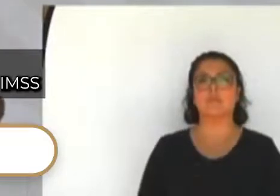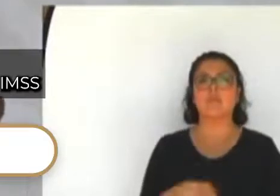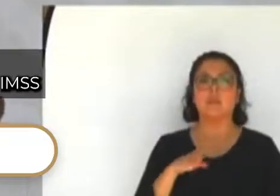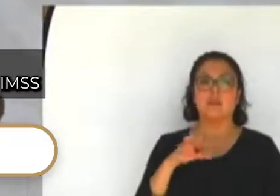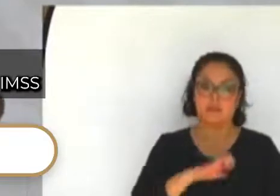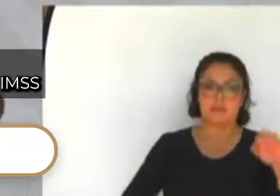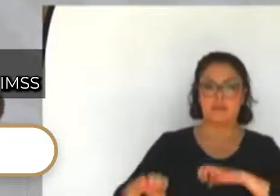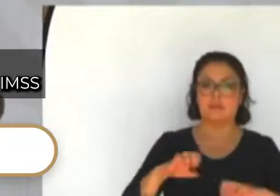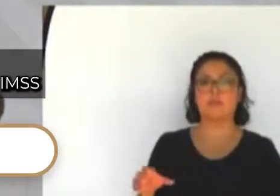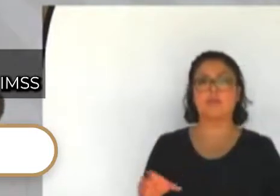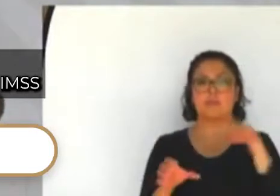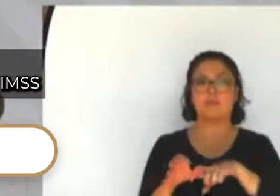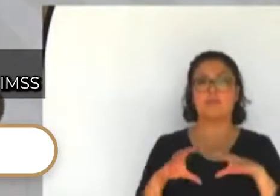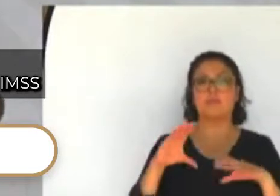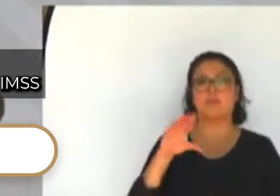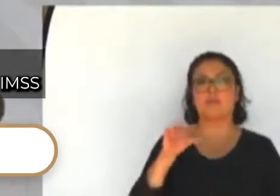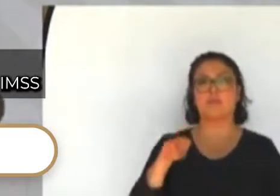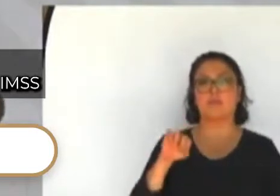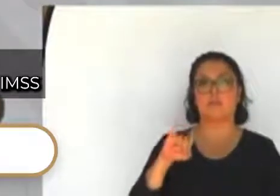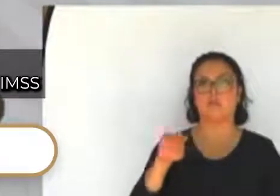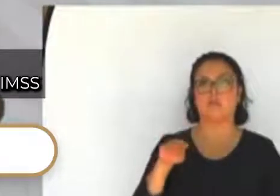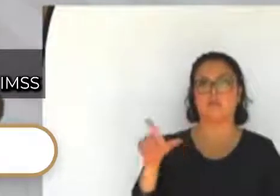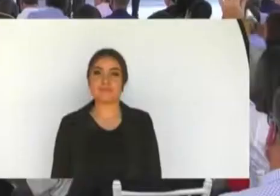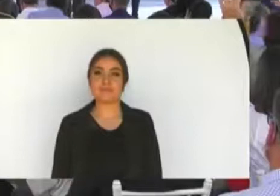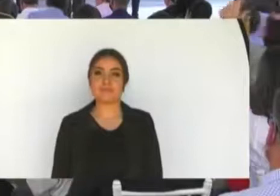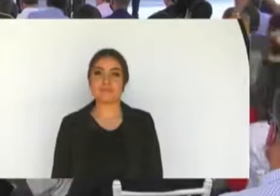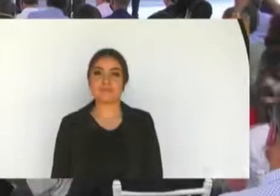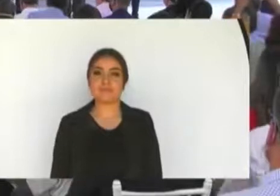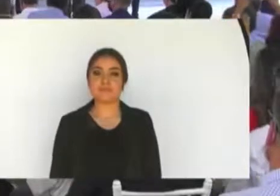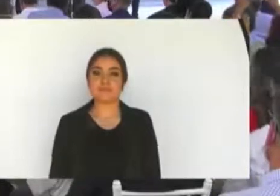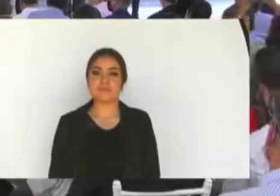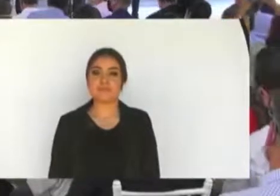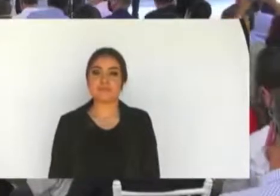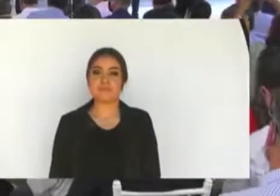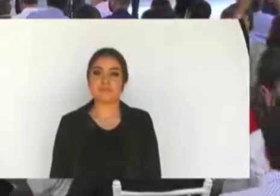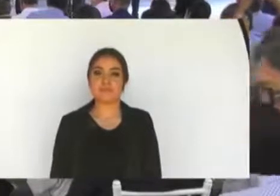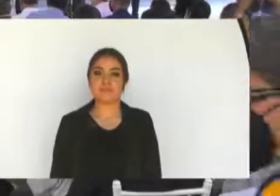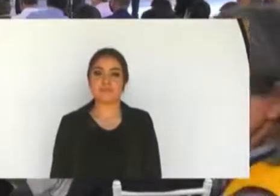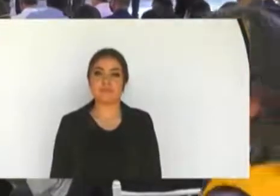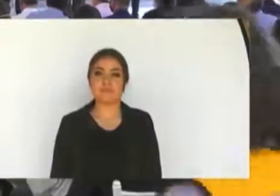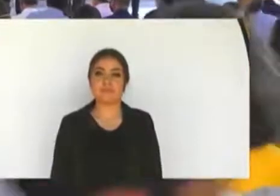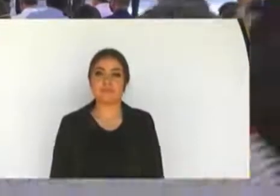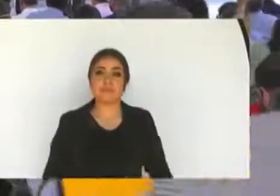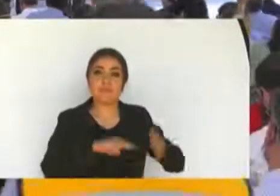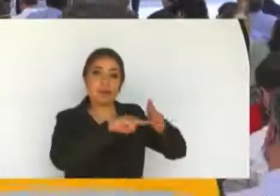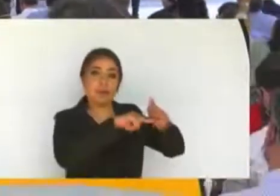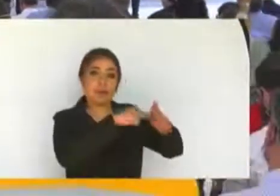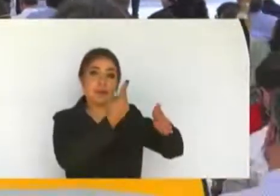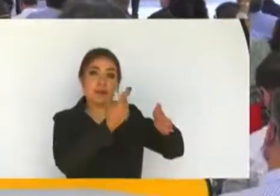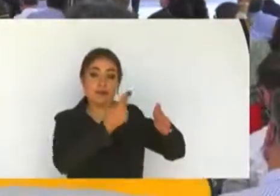compartieron por igual su experiencia e investigación al IMSS, a la Secretaría de Economía y del Trabajo y a otras